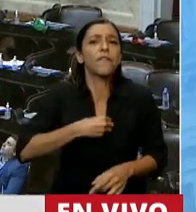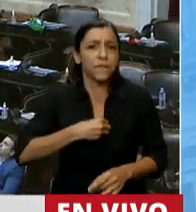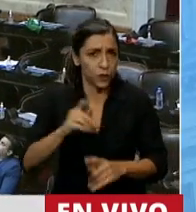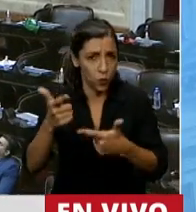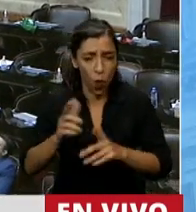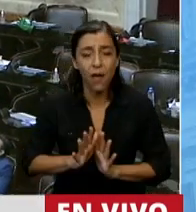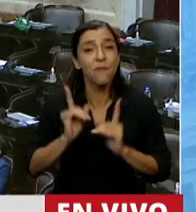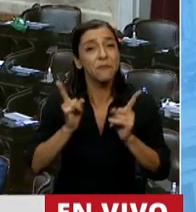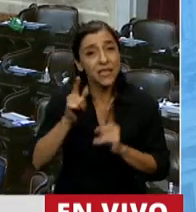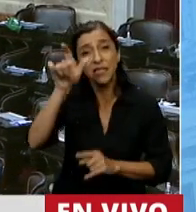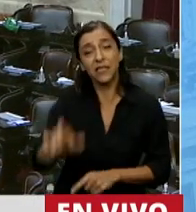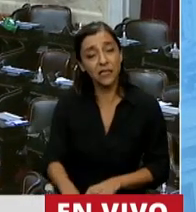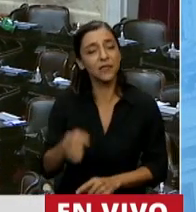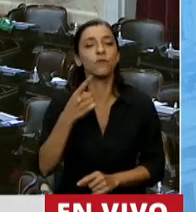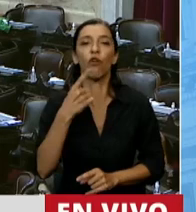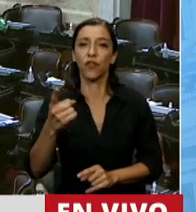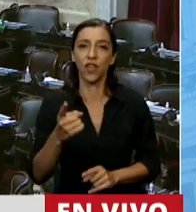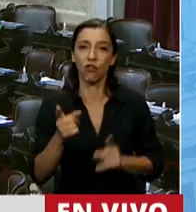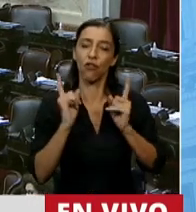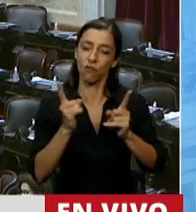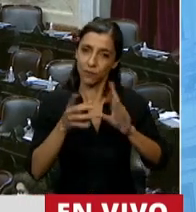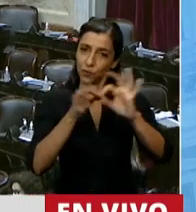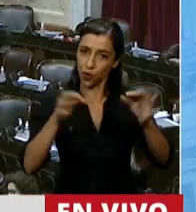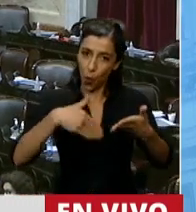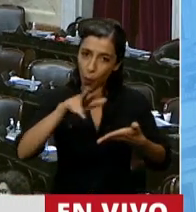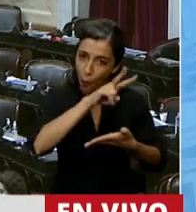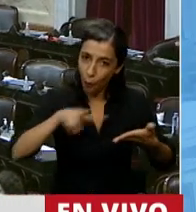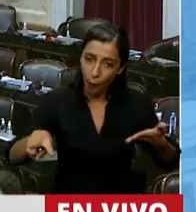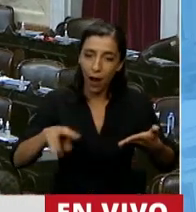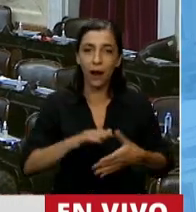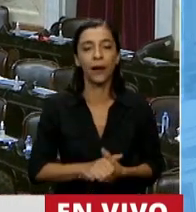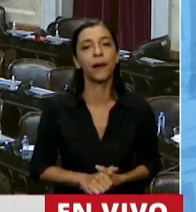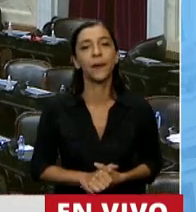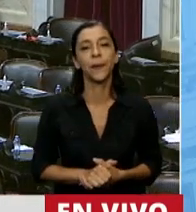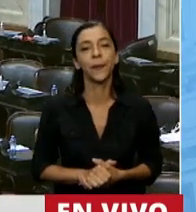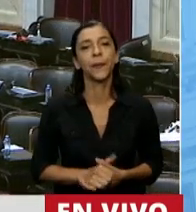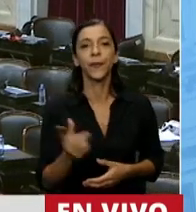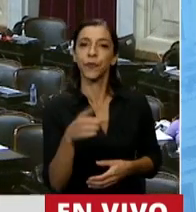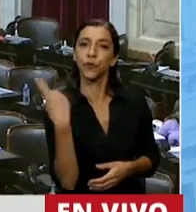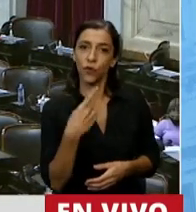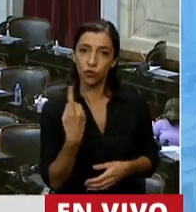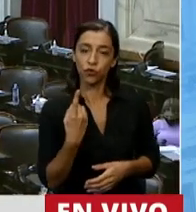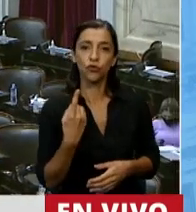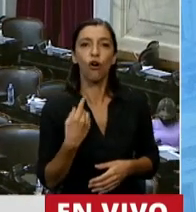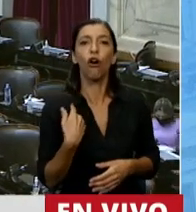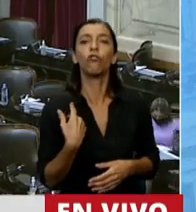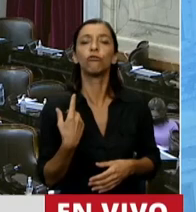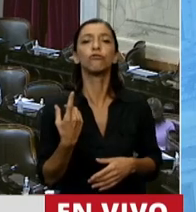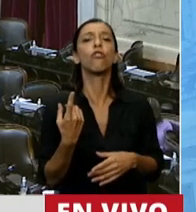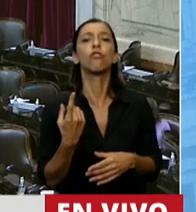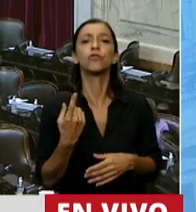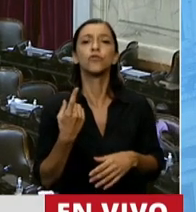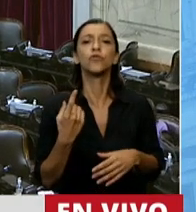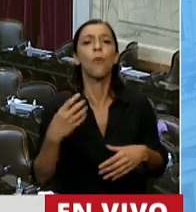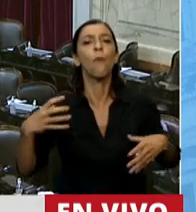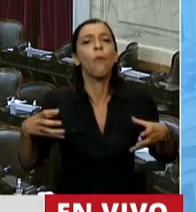textualmente esto que voy a leer, en el ejercicio de nuestra profesión, los médicos nos